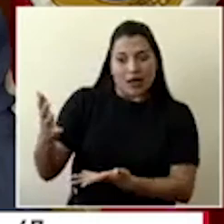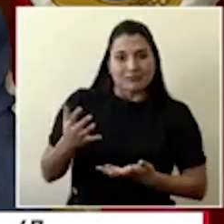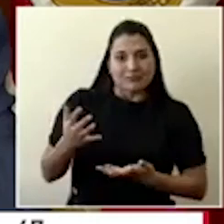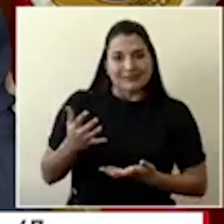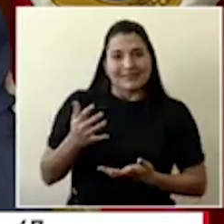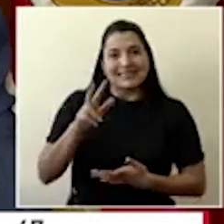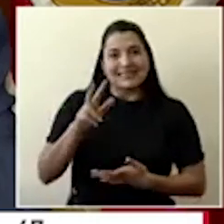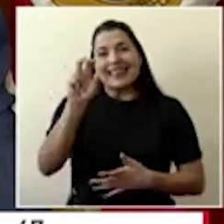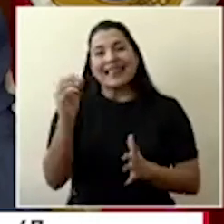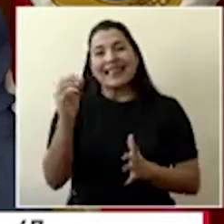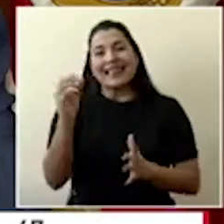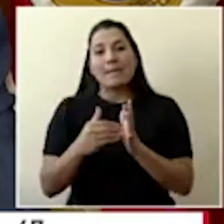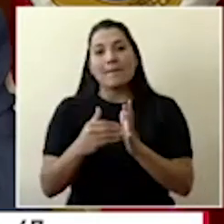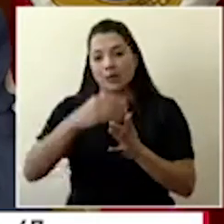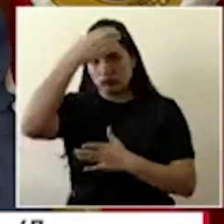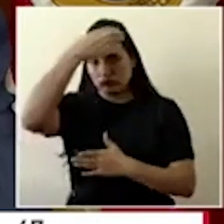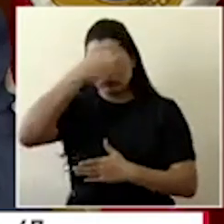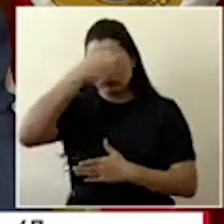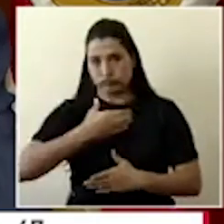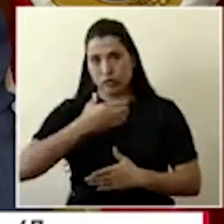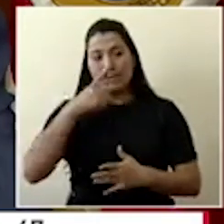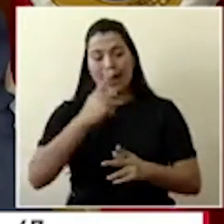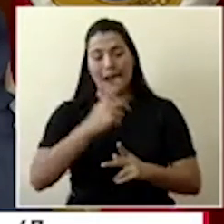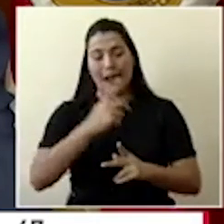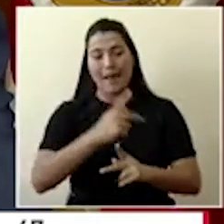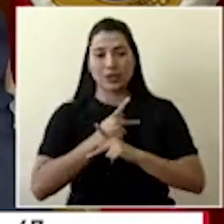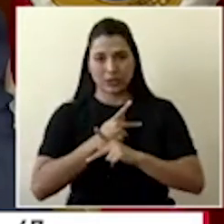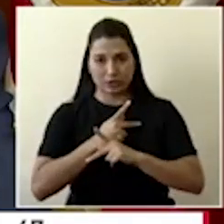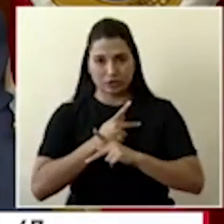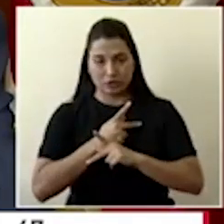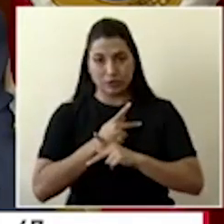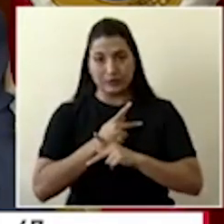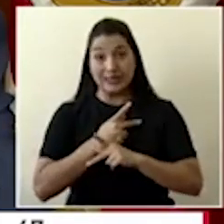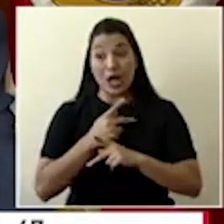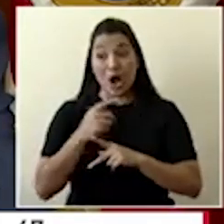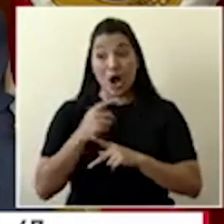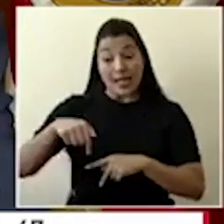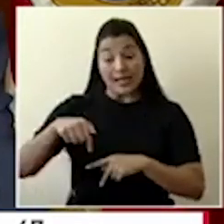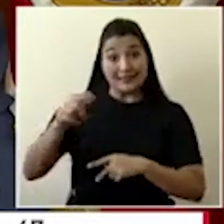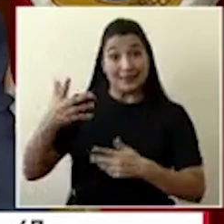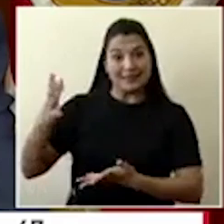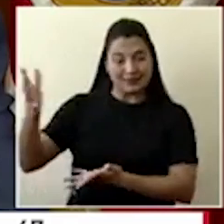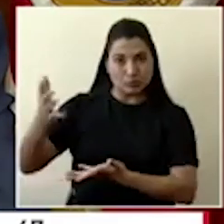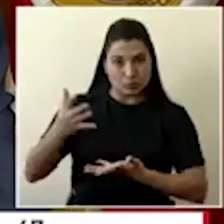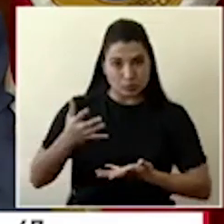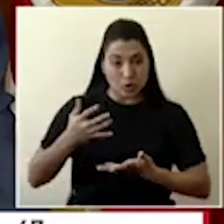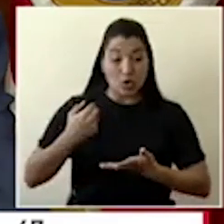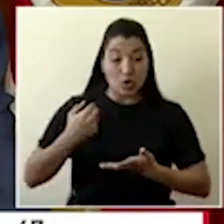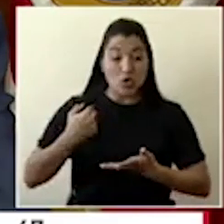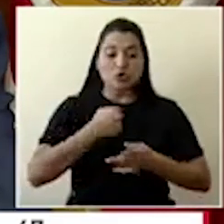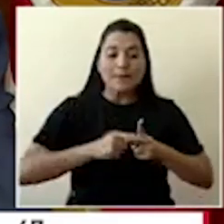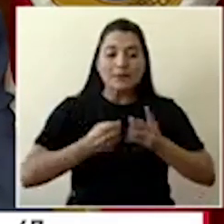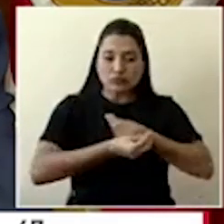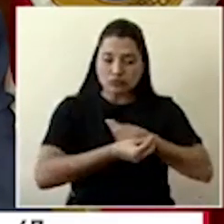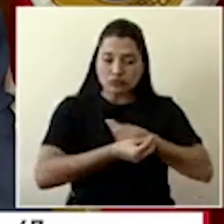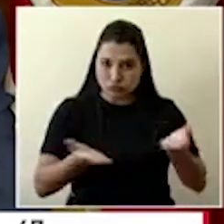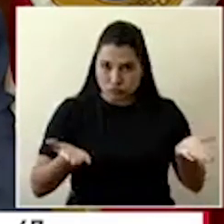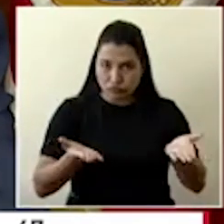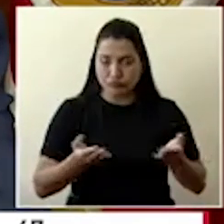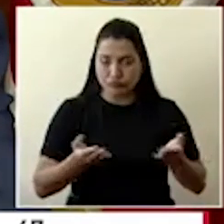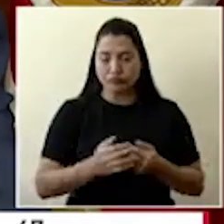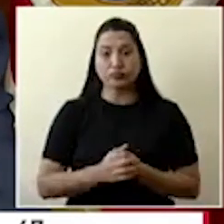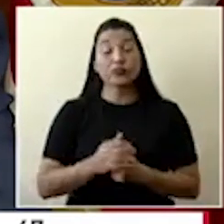Esas 30 mil máscaras de protección facial ya entregadas esta semana es que es la primera entrega. Hoy